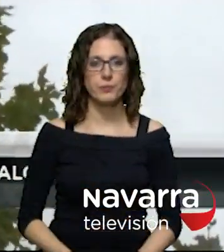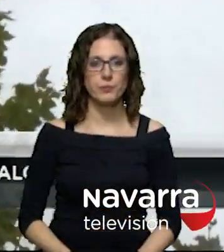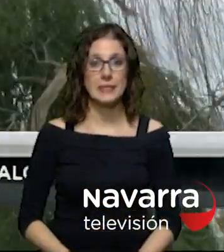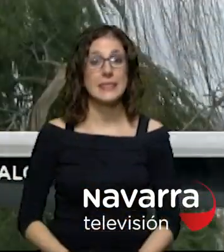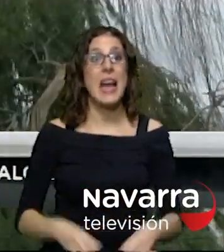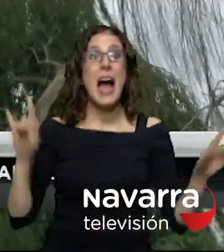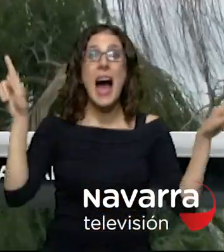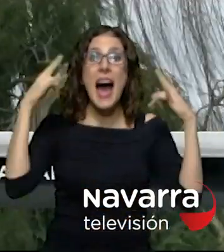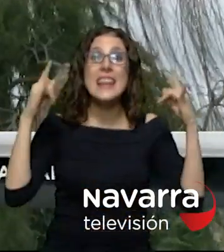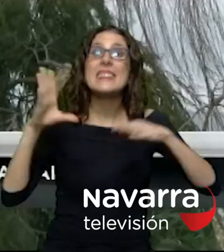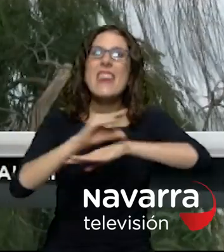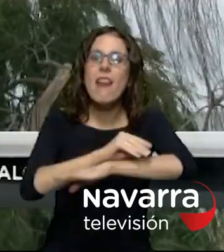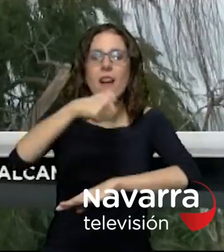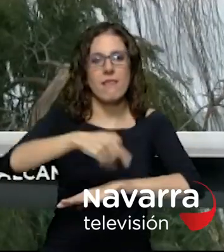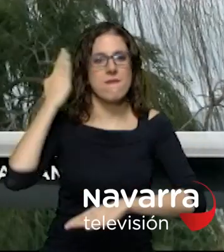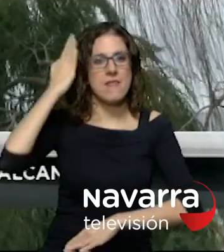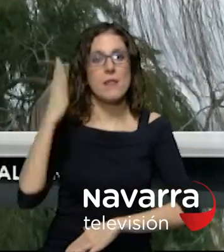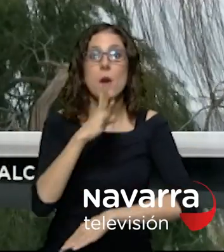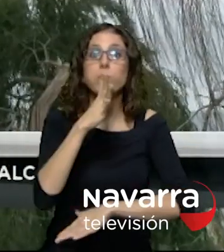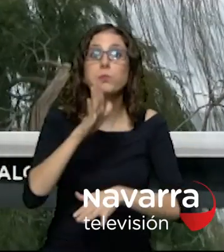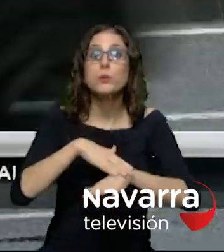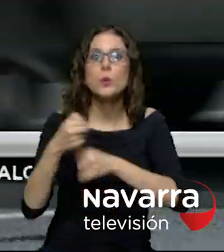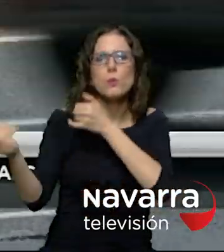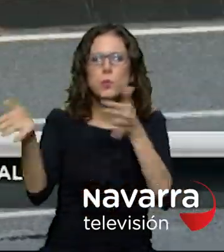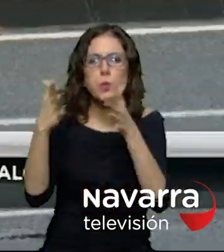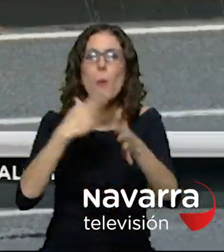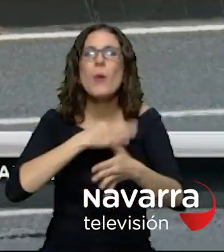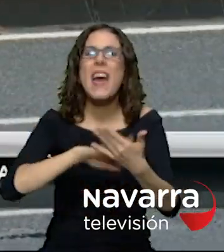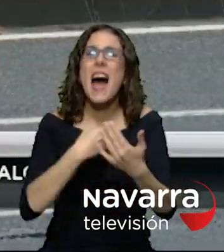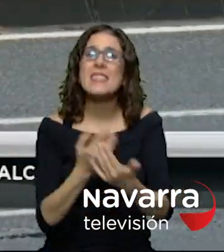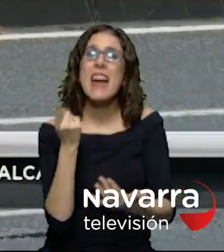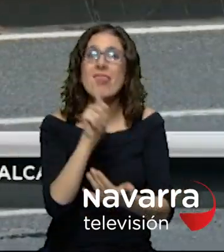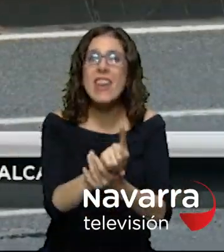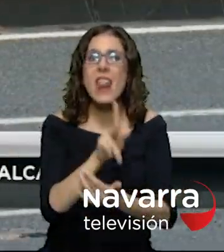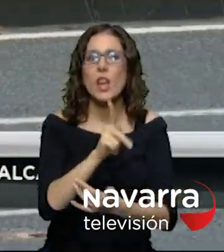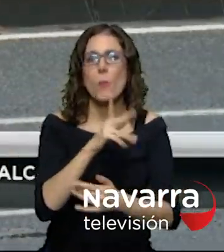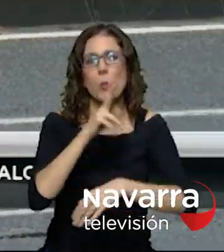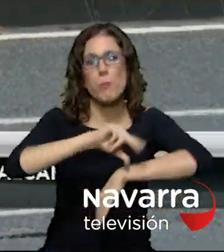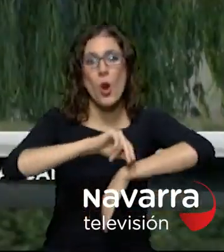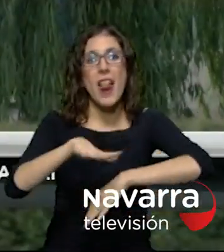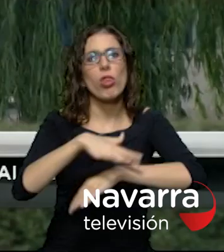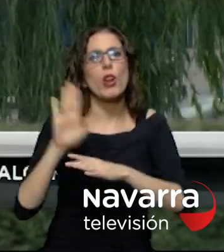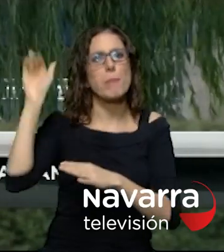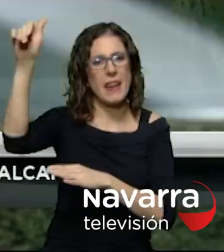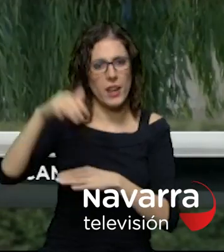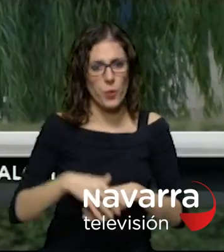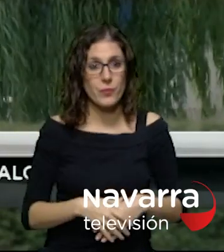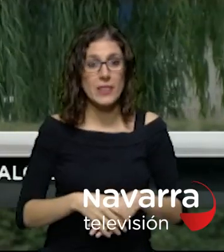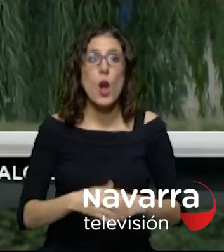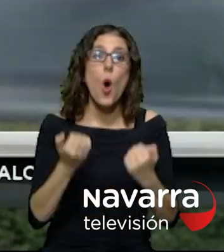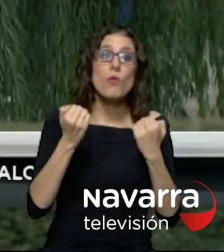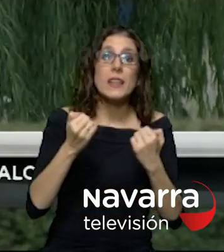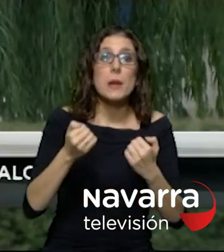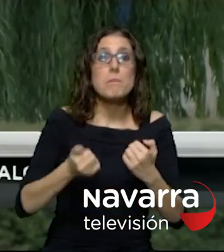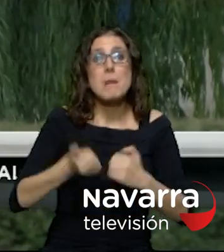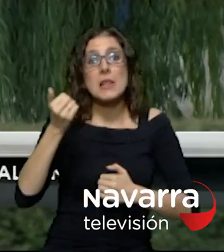alerta naranja navarra por rachas de viento que pueden alcanzar los 100 kilómetros por hora en el pirineo la intensidad depende de la zona de la comunidad oral